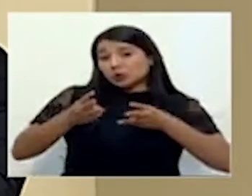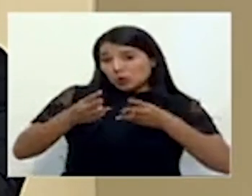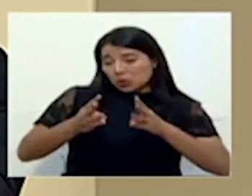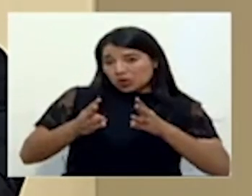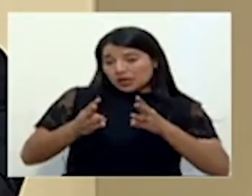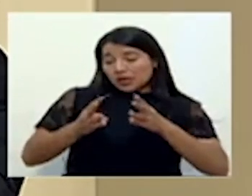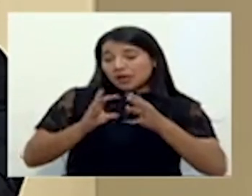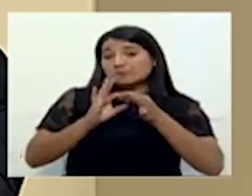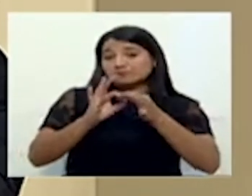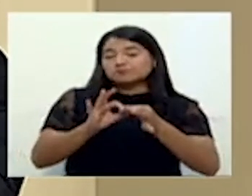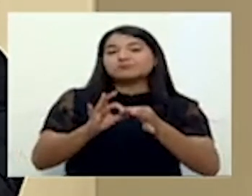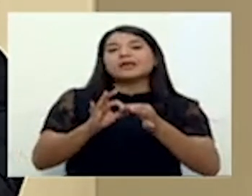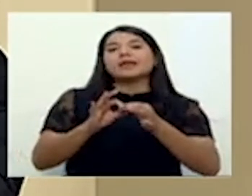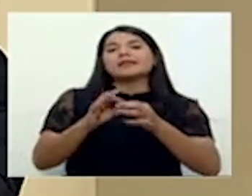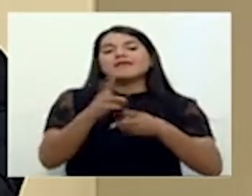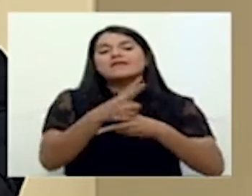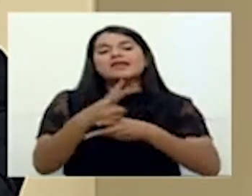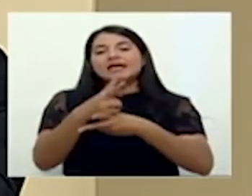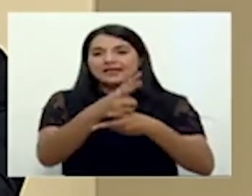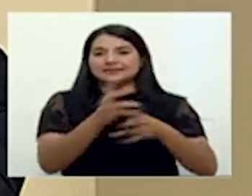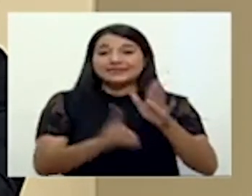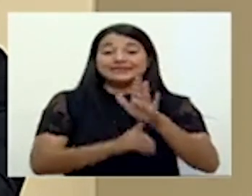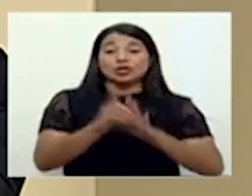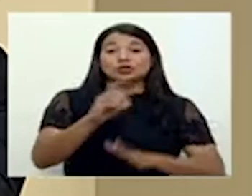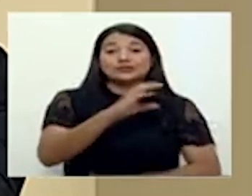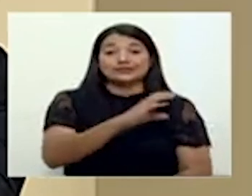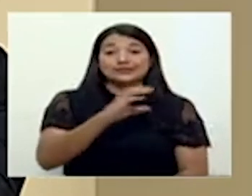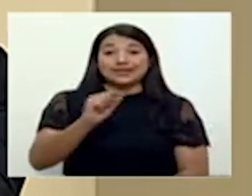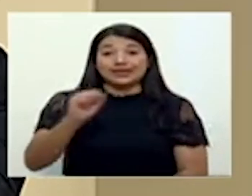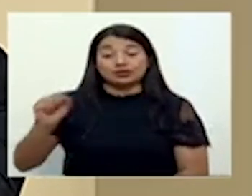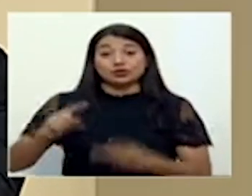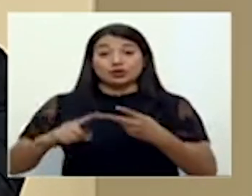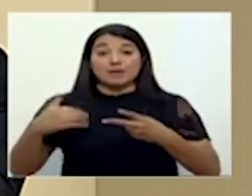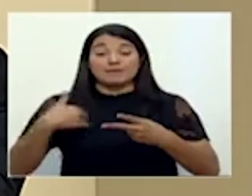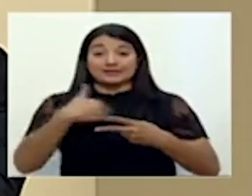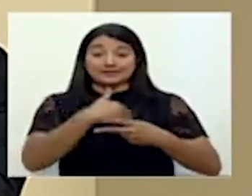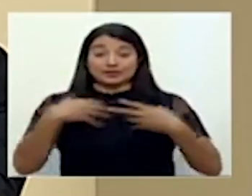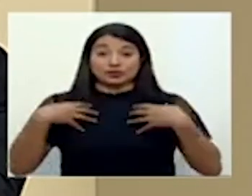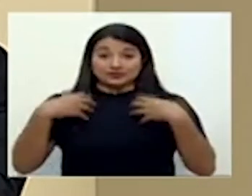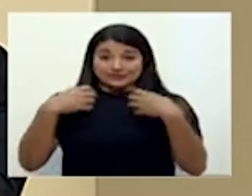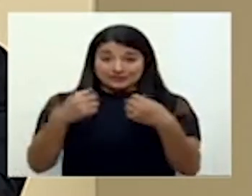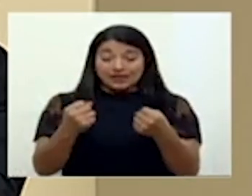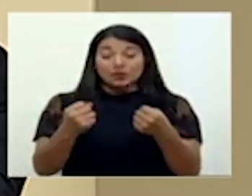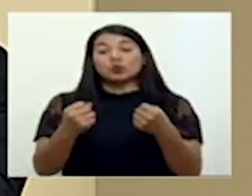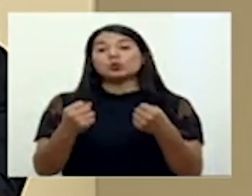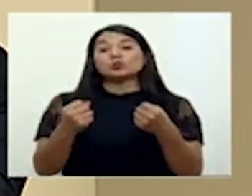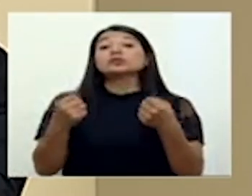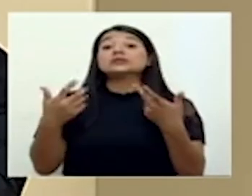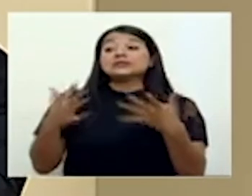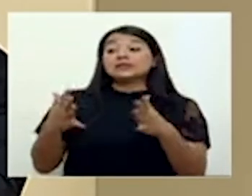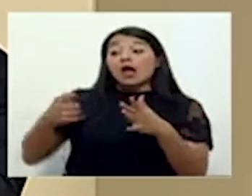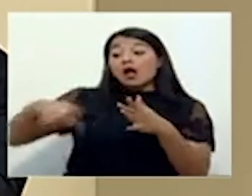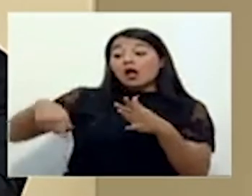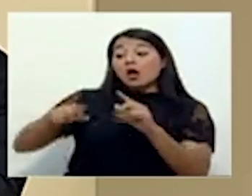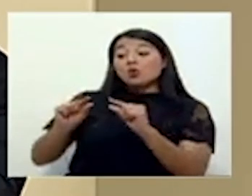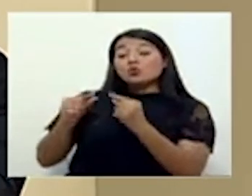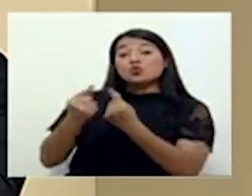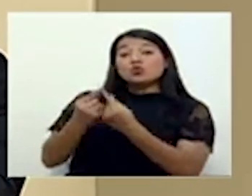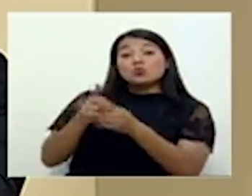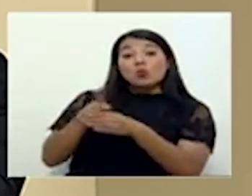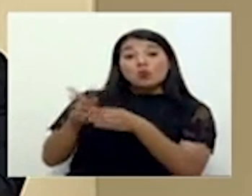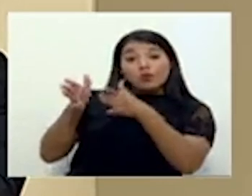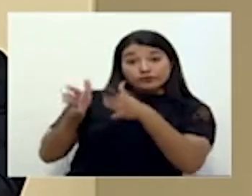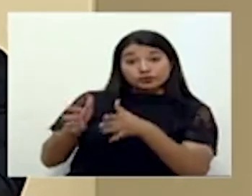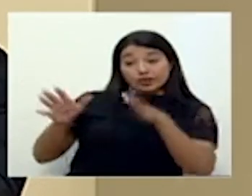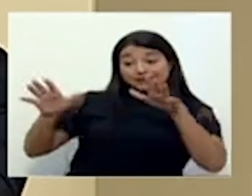que desarrolla la Caja Costarricense de Seguro Social, el Ministerio de Salud, a partir del trabajo de un grupo de profesionales de varias instituciones en la